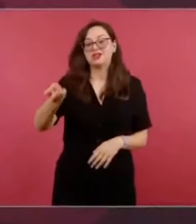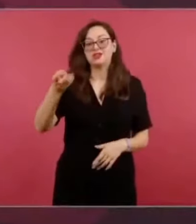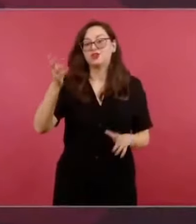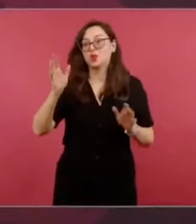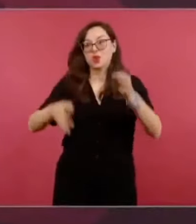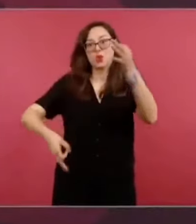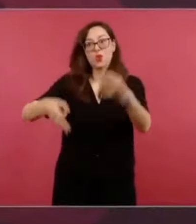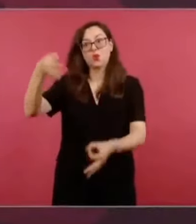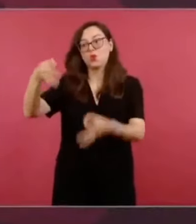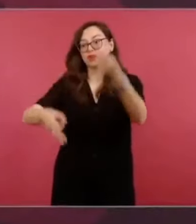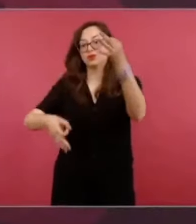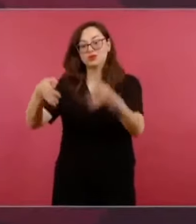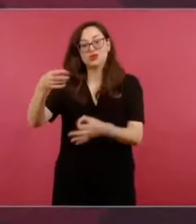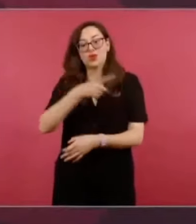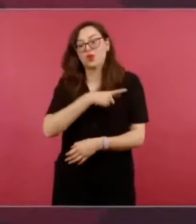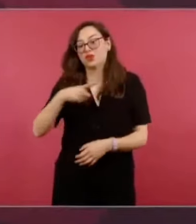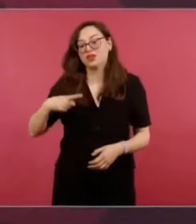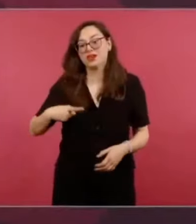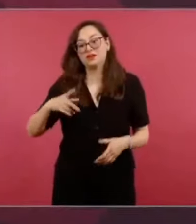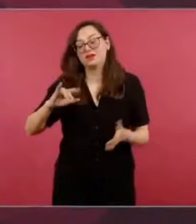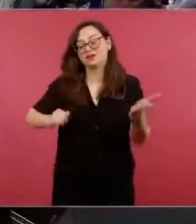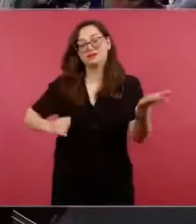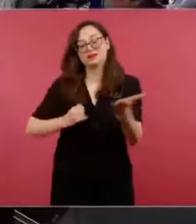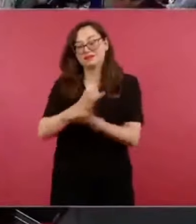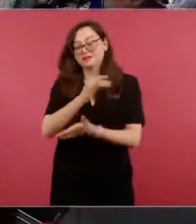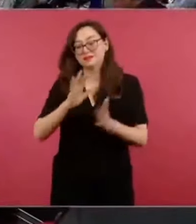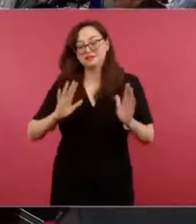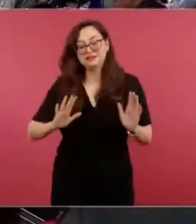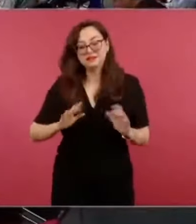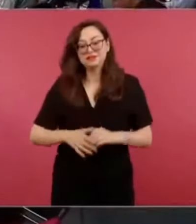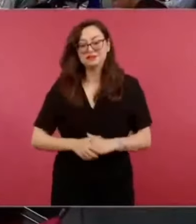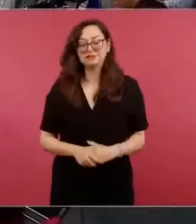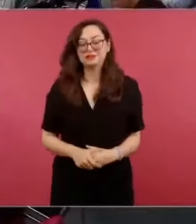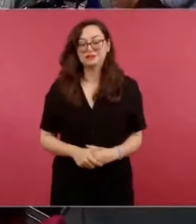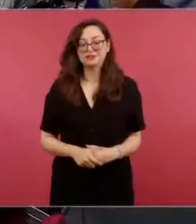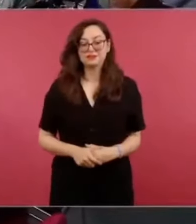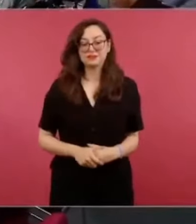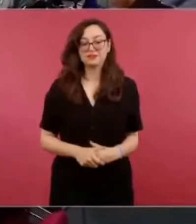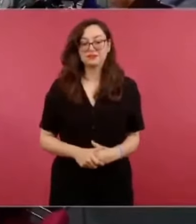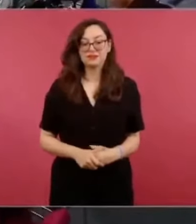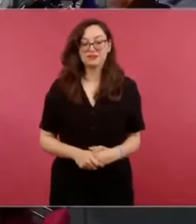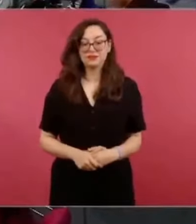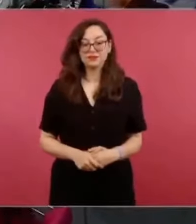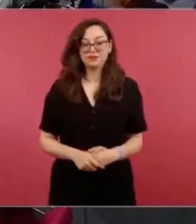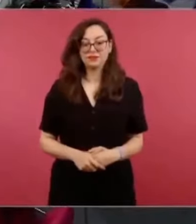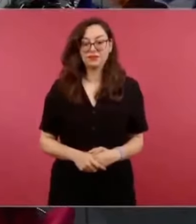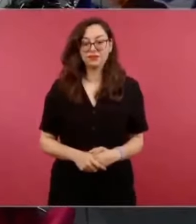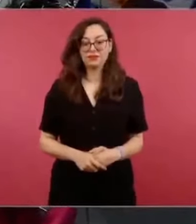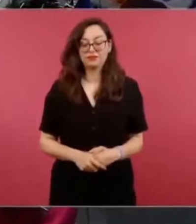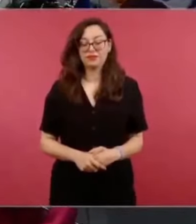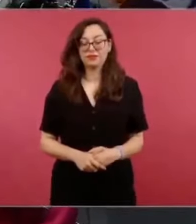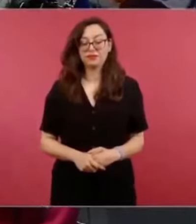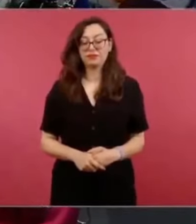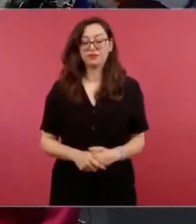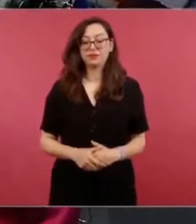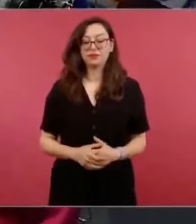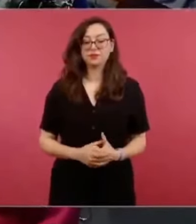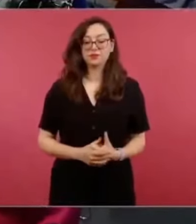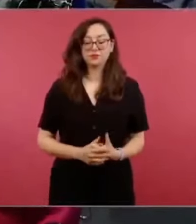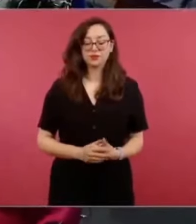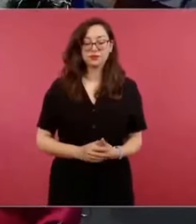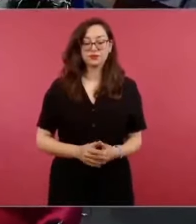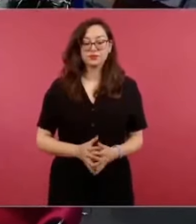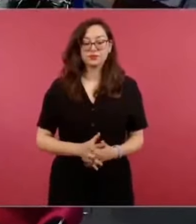Departamento Jurídico, en la Dirección Jurídica de Pemex. ¿Ella sostiene que no se reunió con Bartlett? ¿Es una información